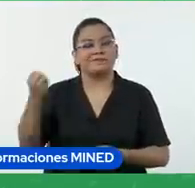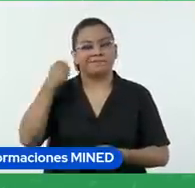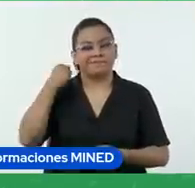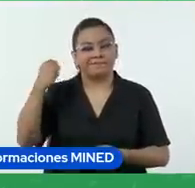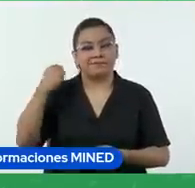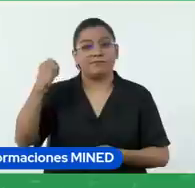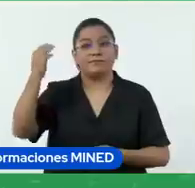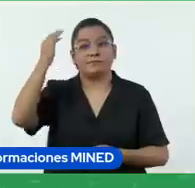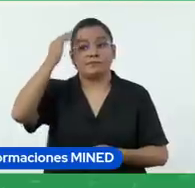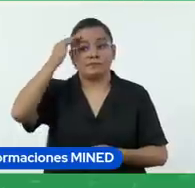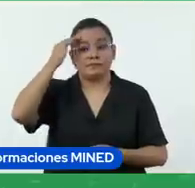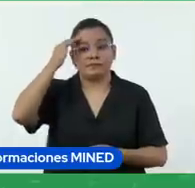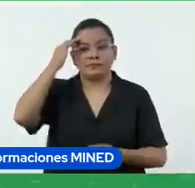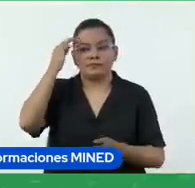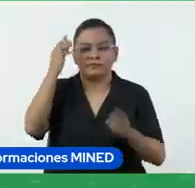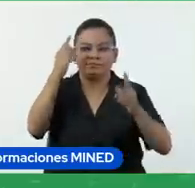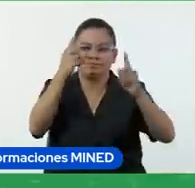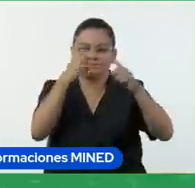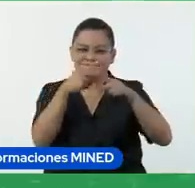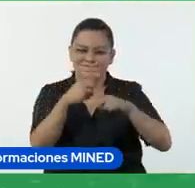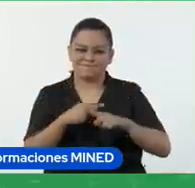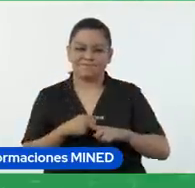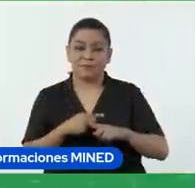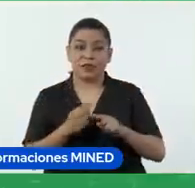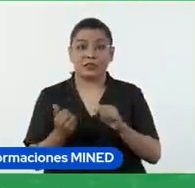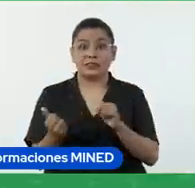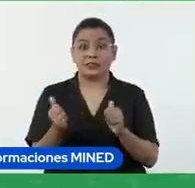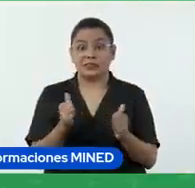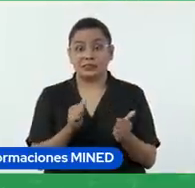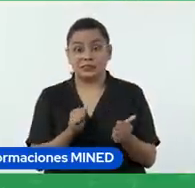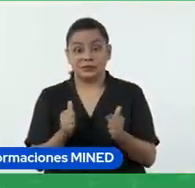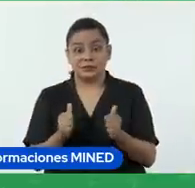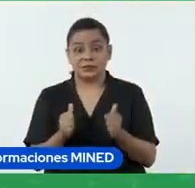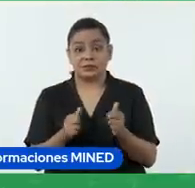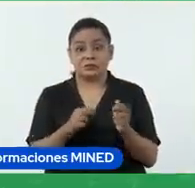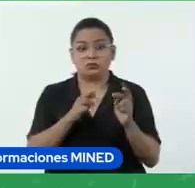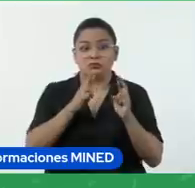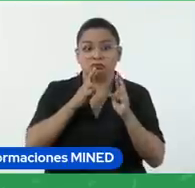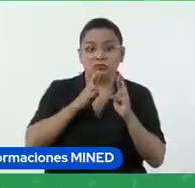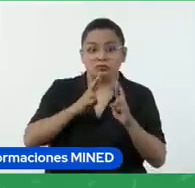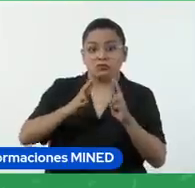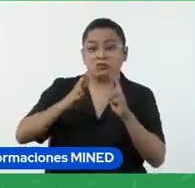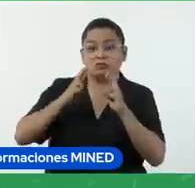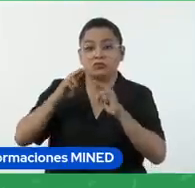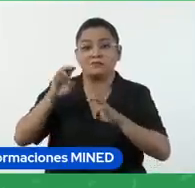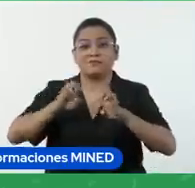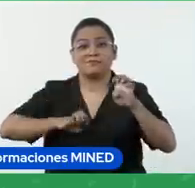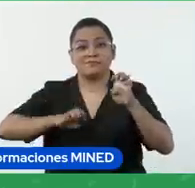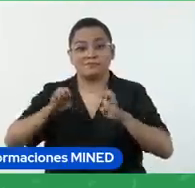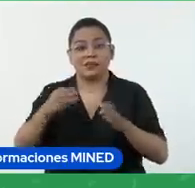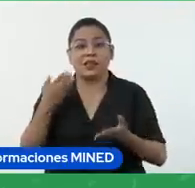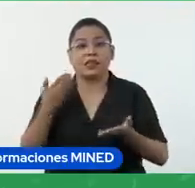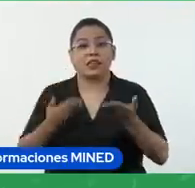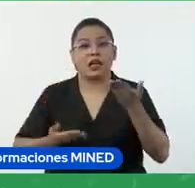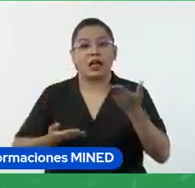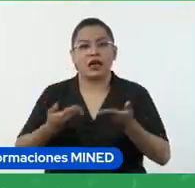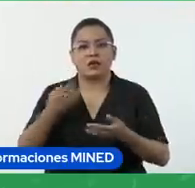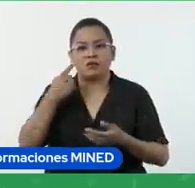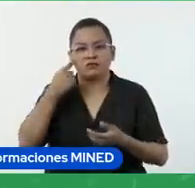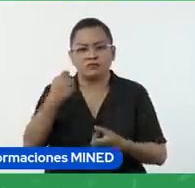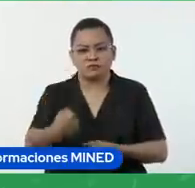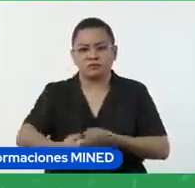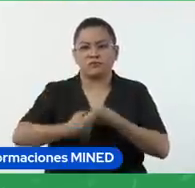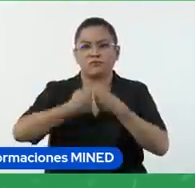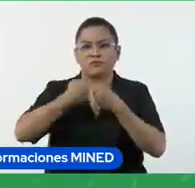podamos realizar esos ajustes de acuerdo a los resultados de la evaluación. Tal vez vemos que hay que reforzar algún